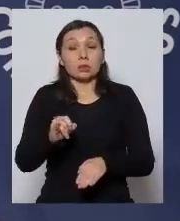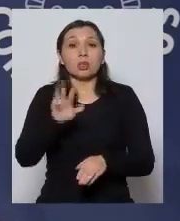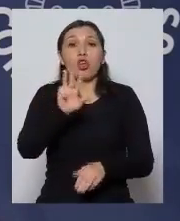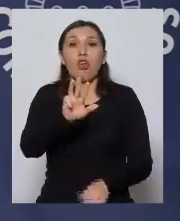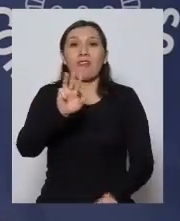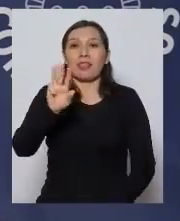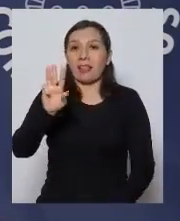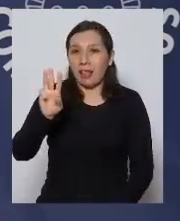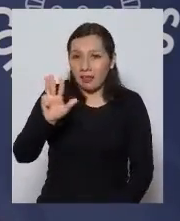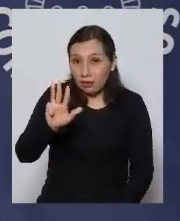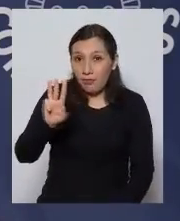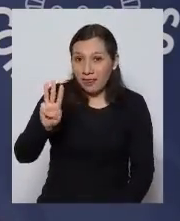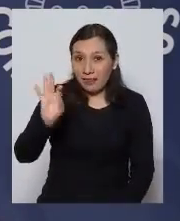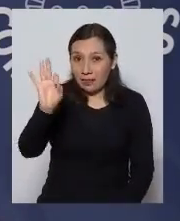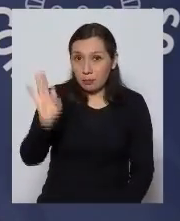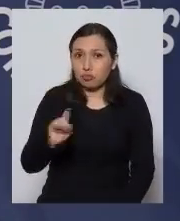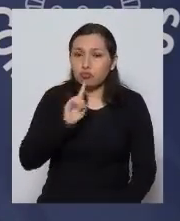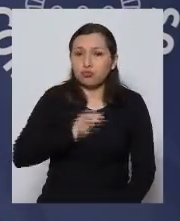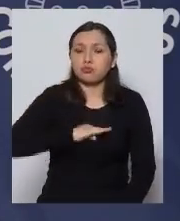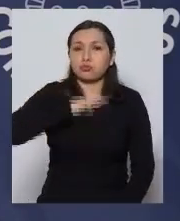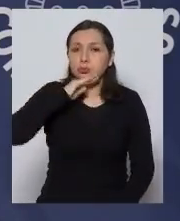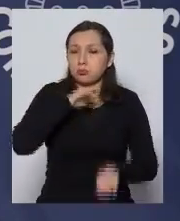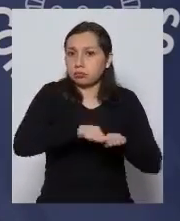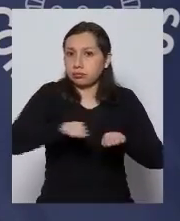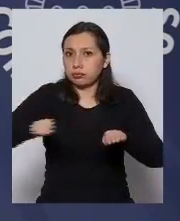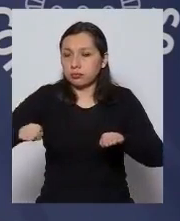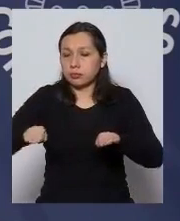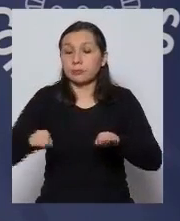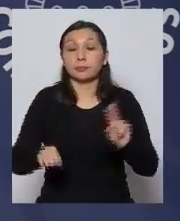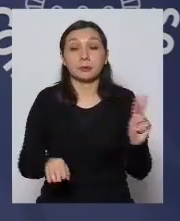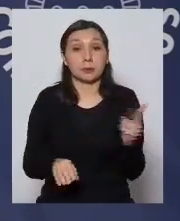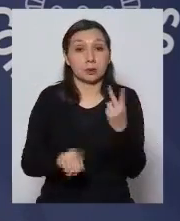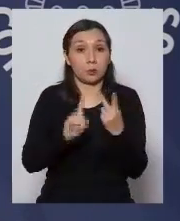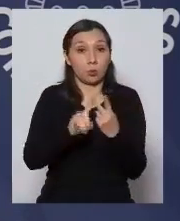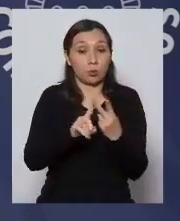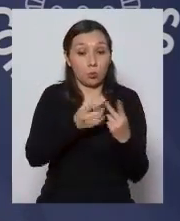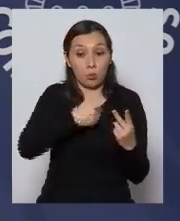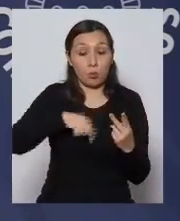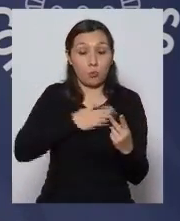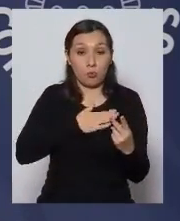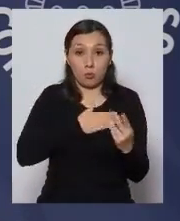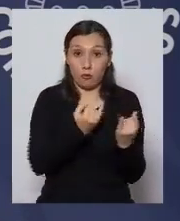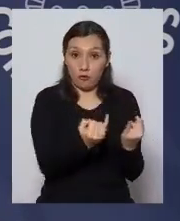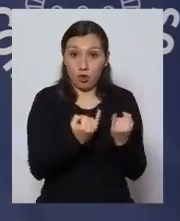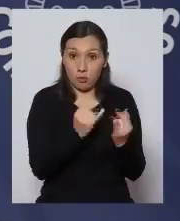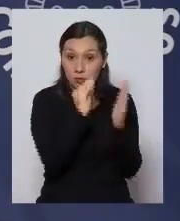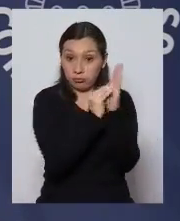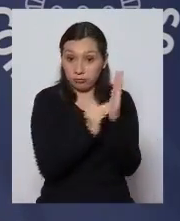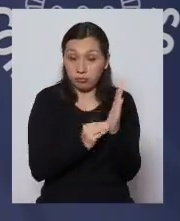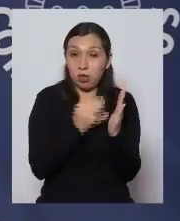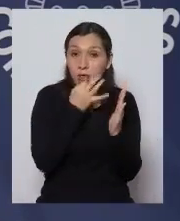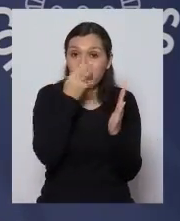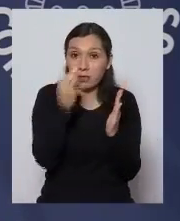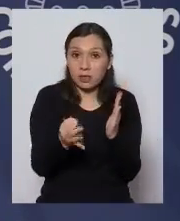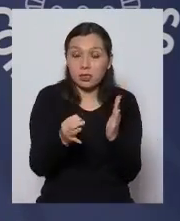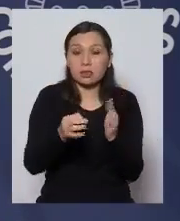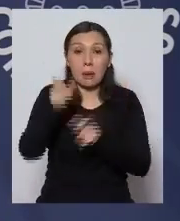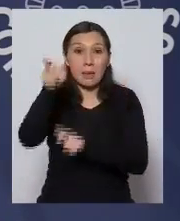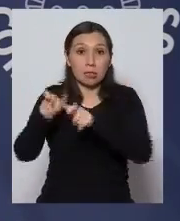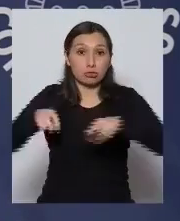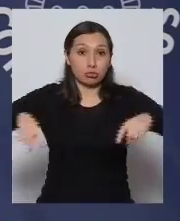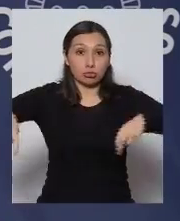93% en segundo lugar nuestros datos dicen que la